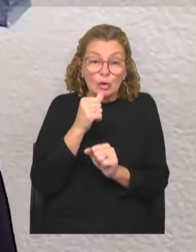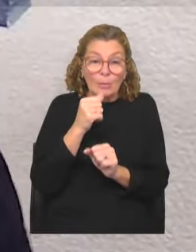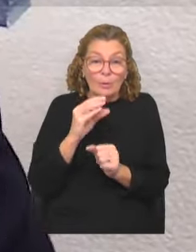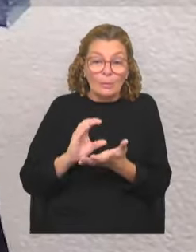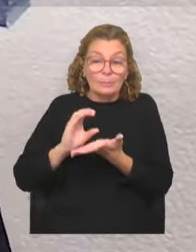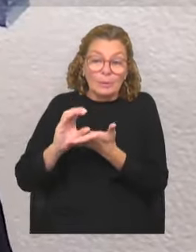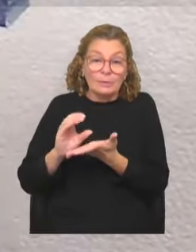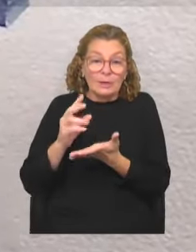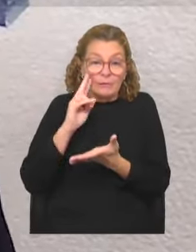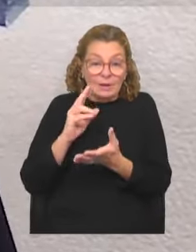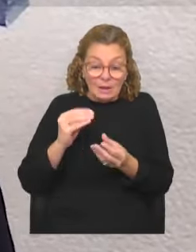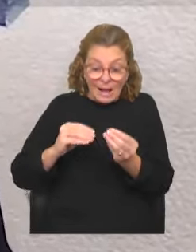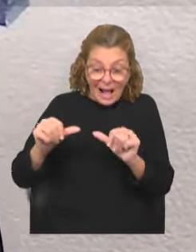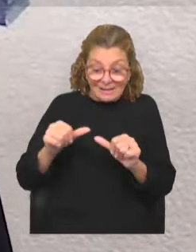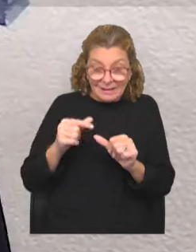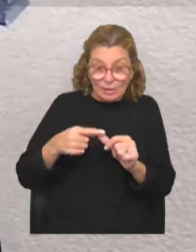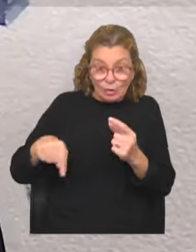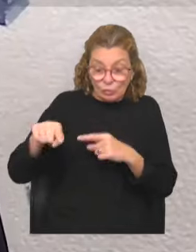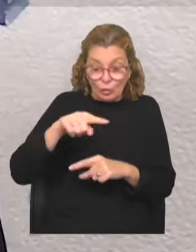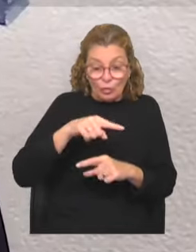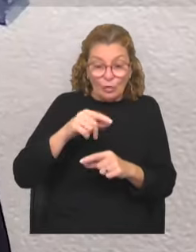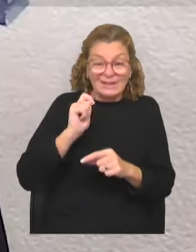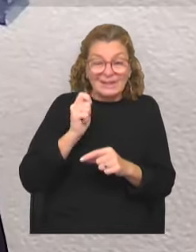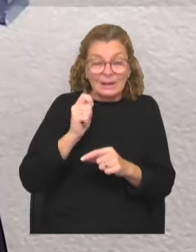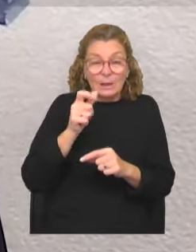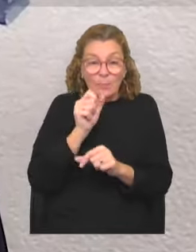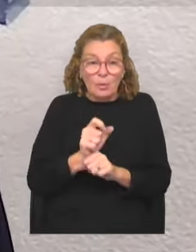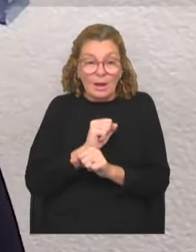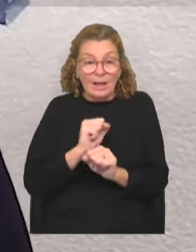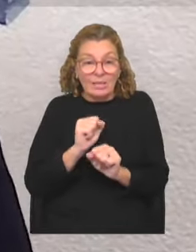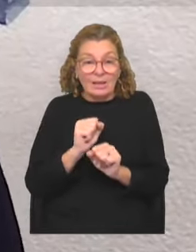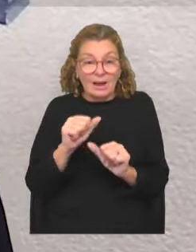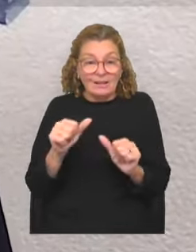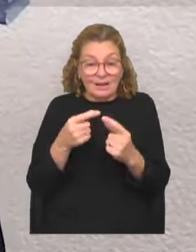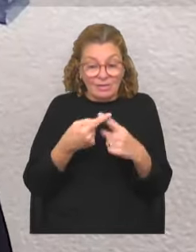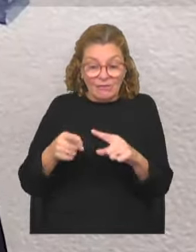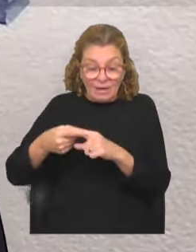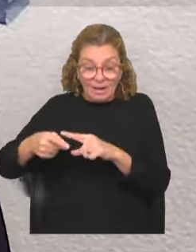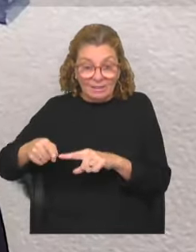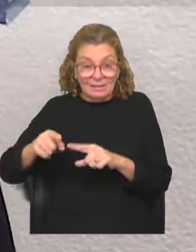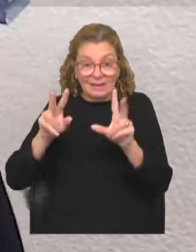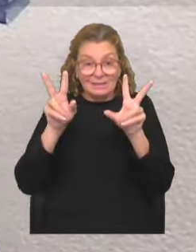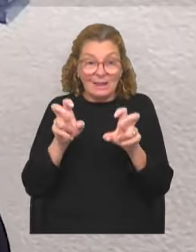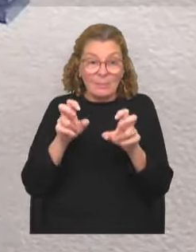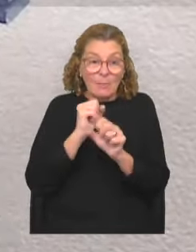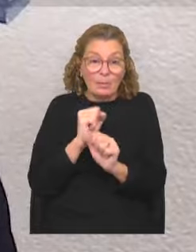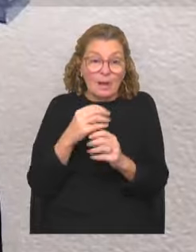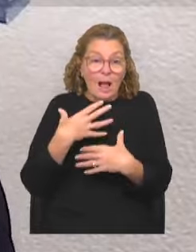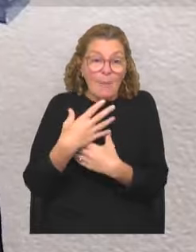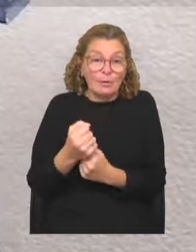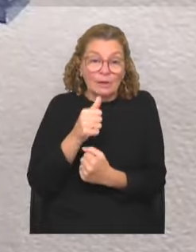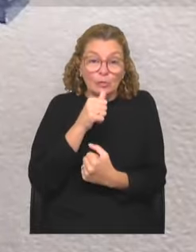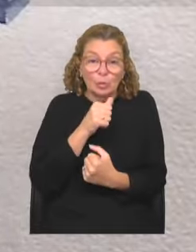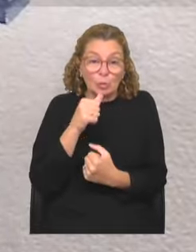presupuestos, bueno, ponerse a articular con el crisol de actores que intervienen en las distintas temáticas para poder aportar